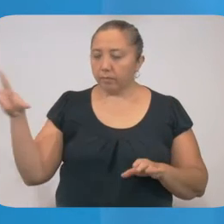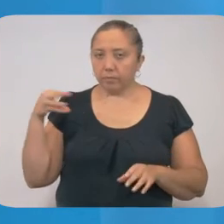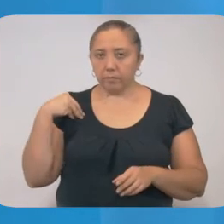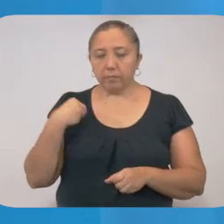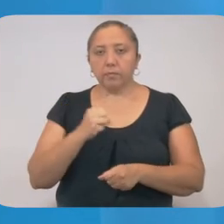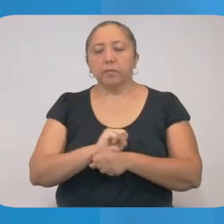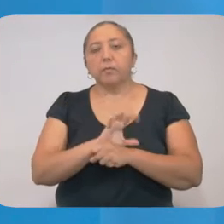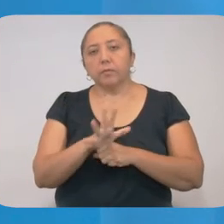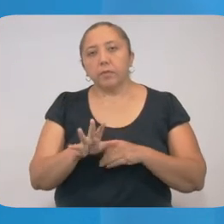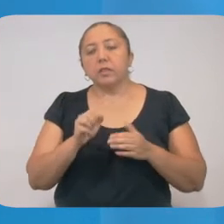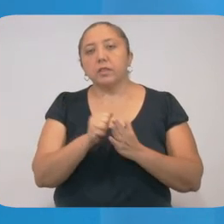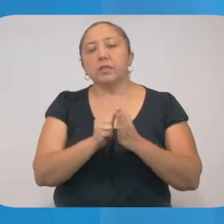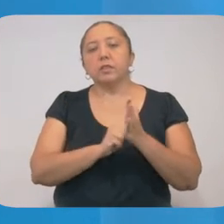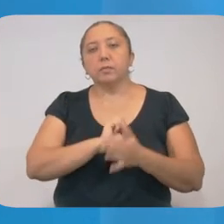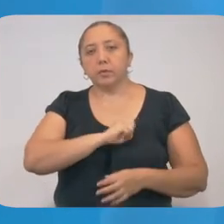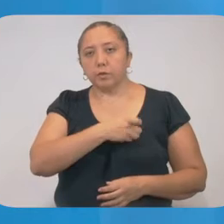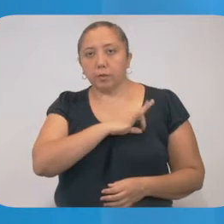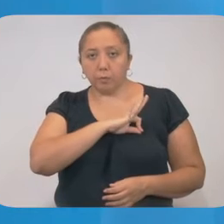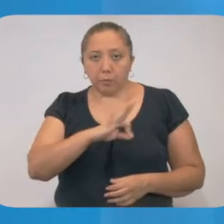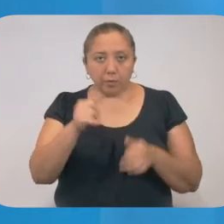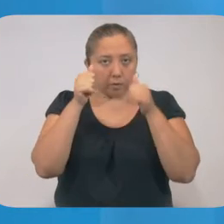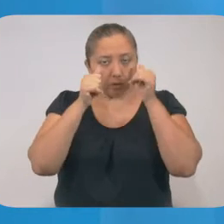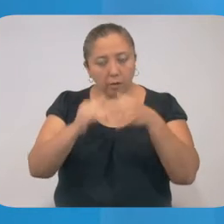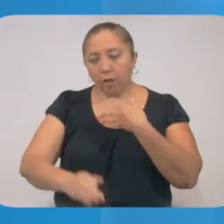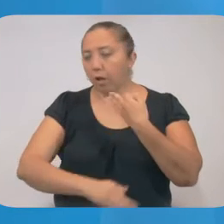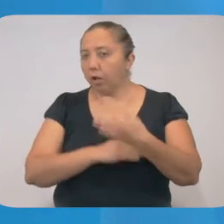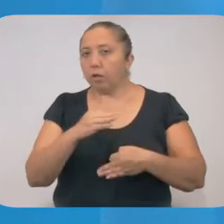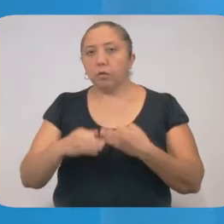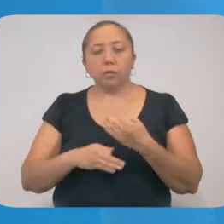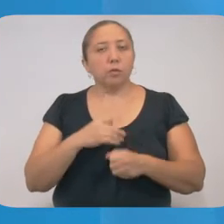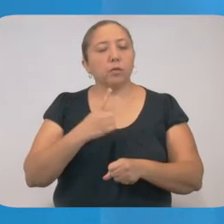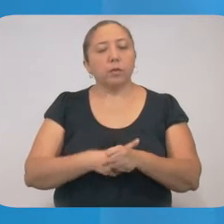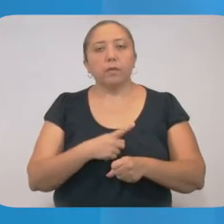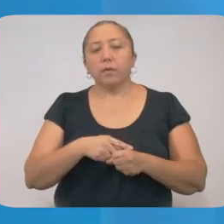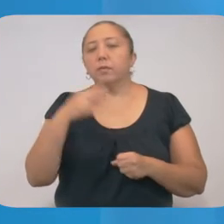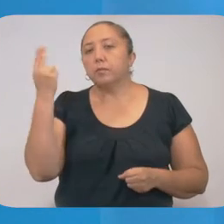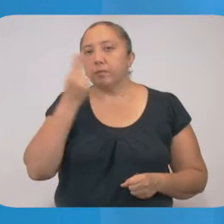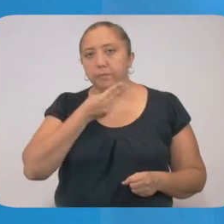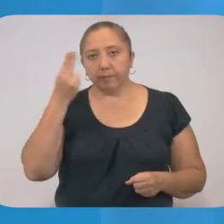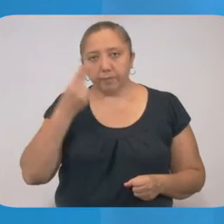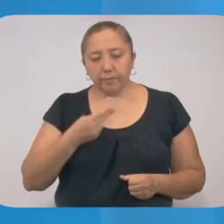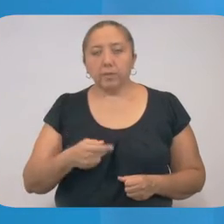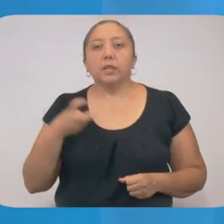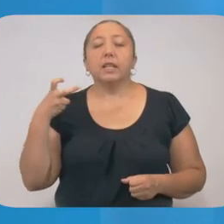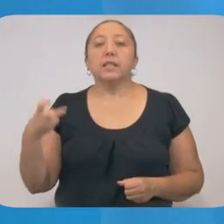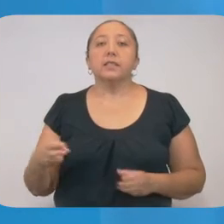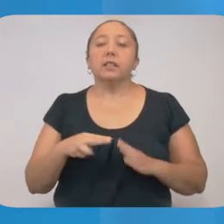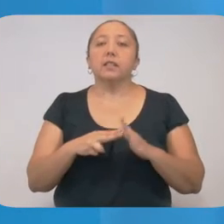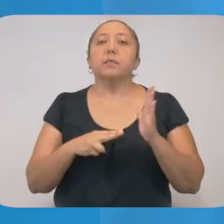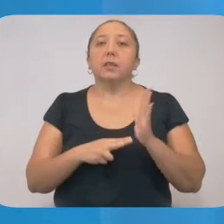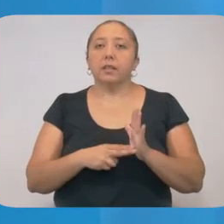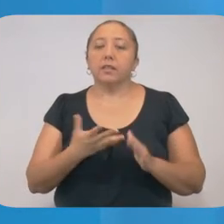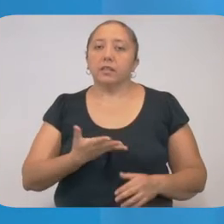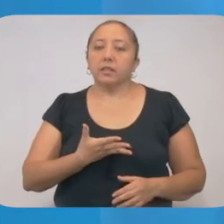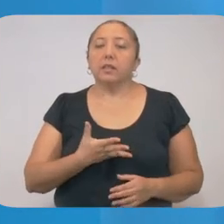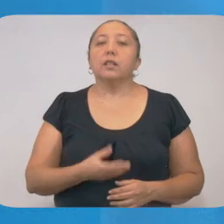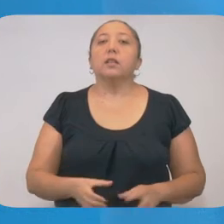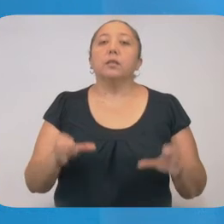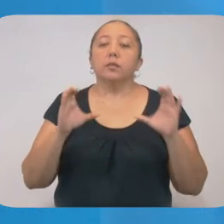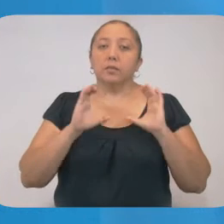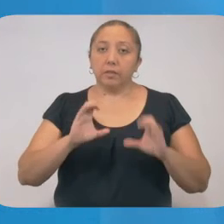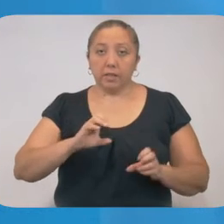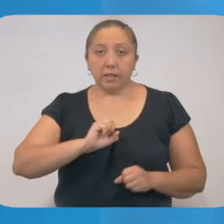coronavirus y el sistema de salud pueda atender a todos los contagiados que lo requieran. Estas medidas tienen como objetivo